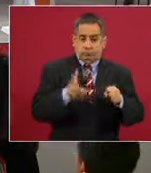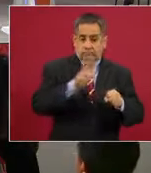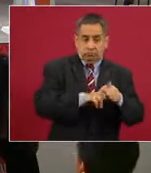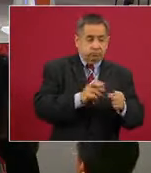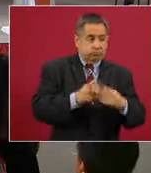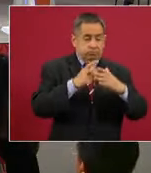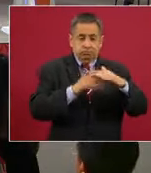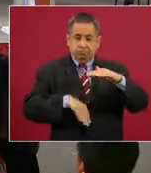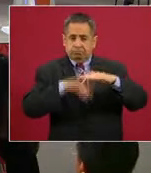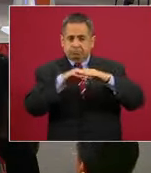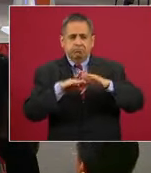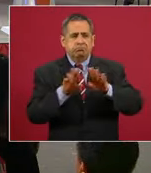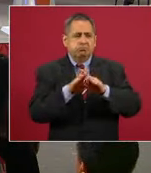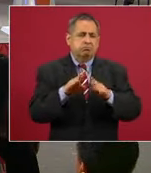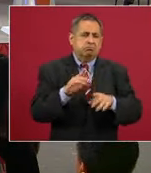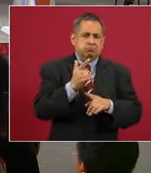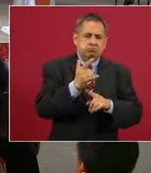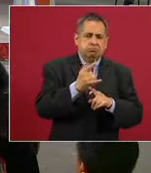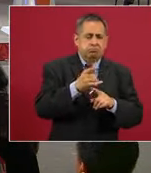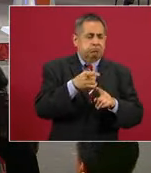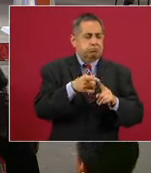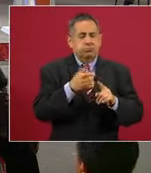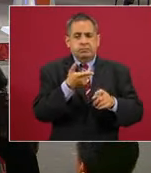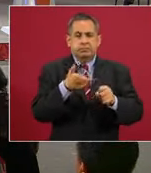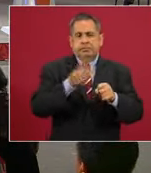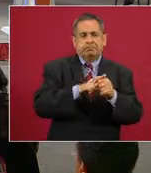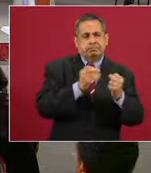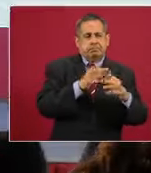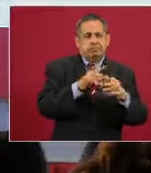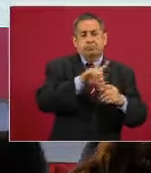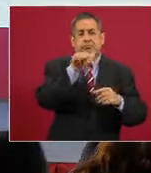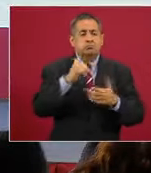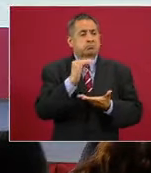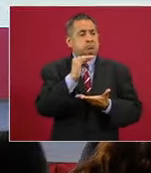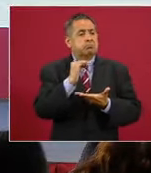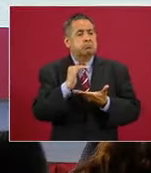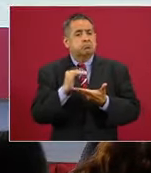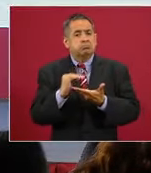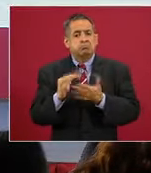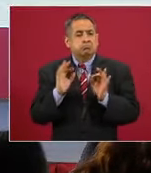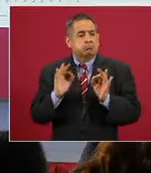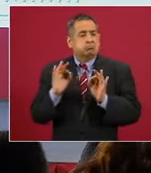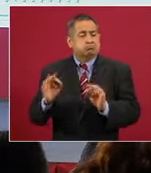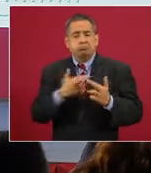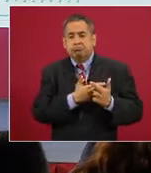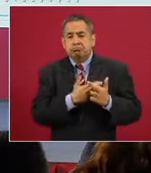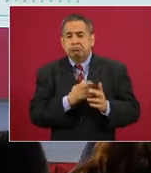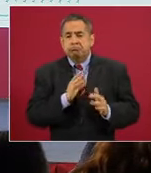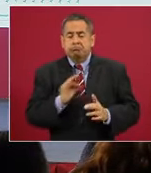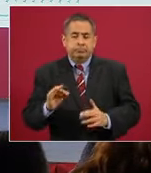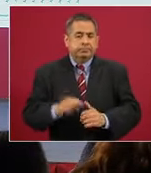en Puebla en la mitad de julio y desde entonces una desocupación hospitalaria continua. La siguiente.